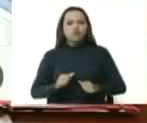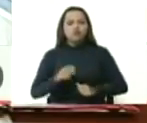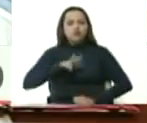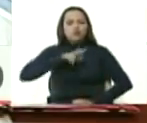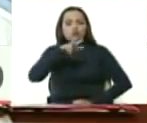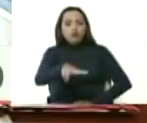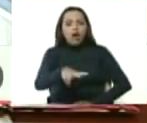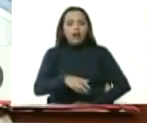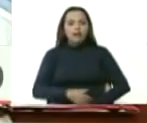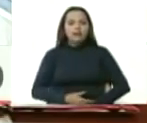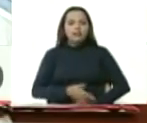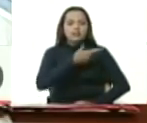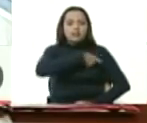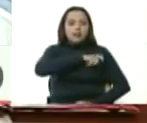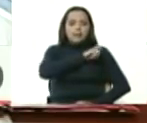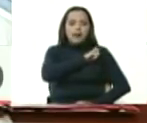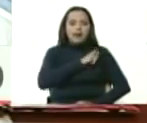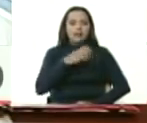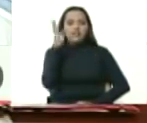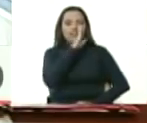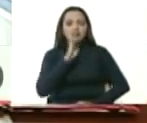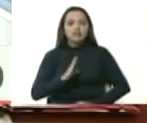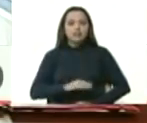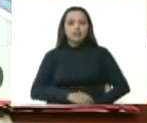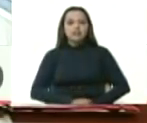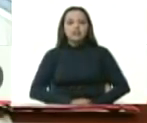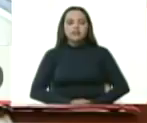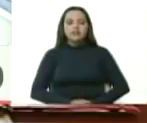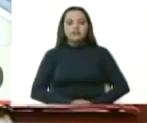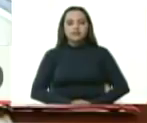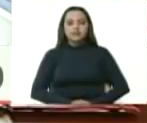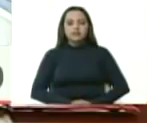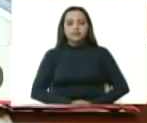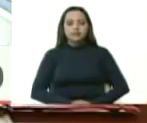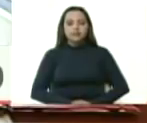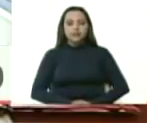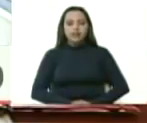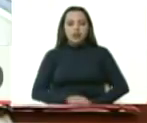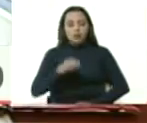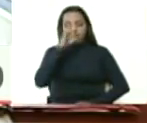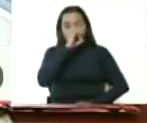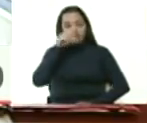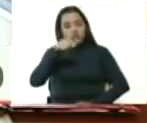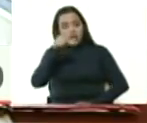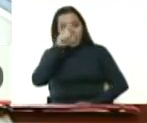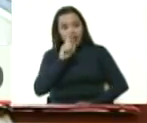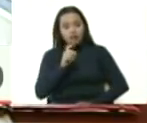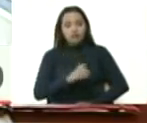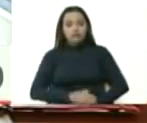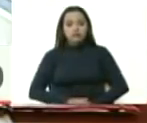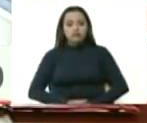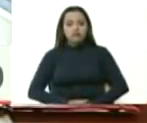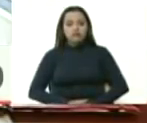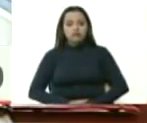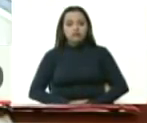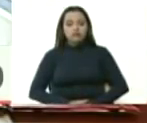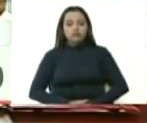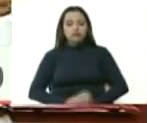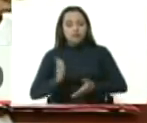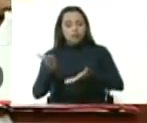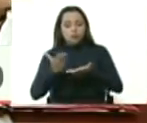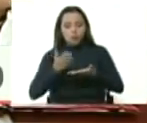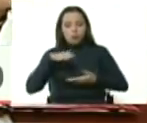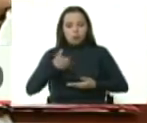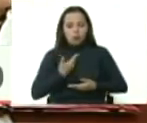de España, de Brasil. El pernil de este año que llegó nos